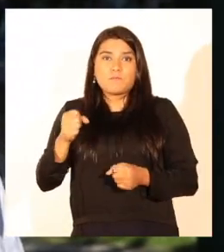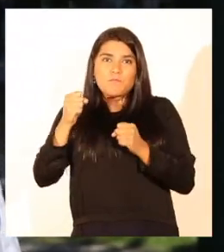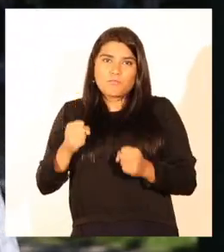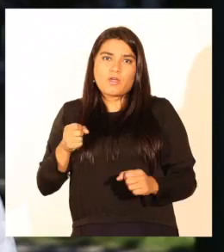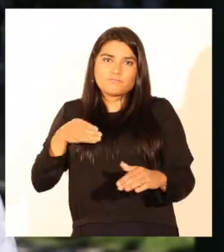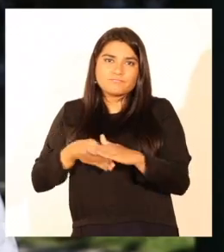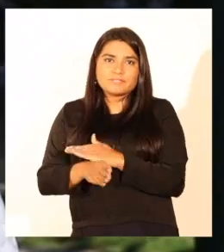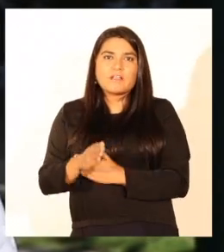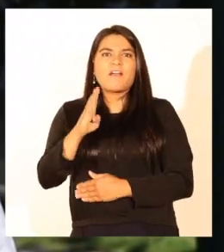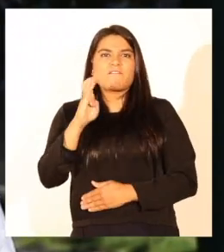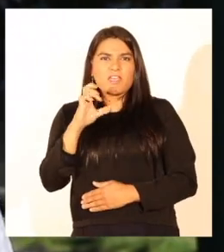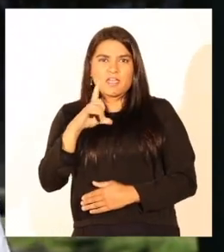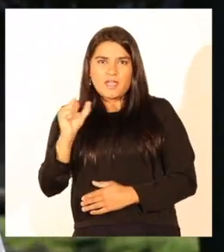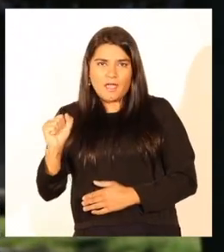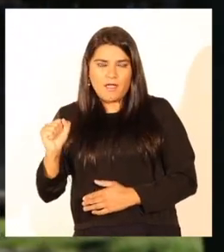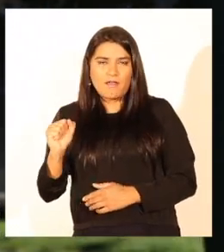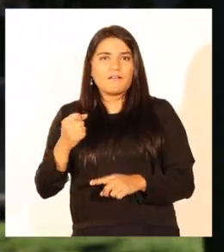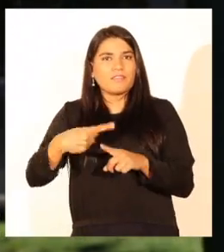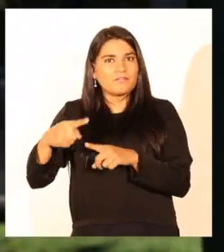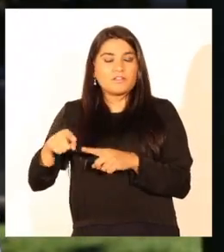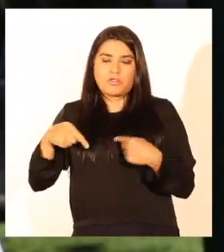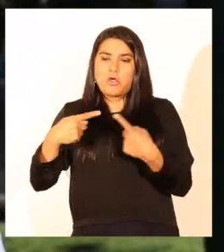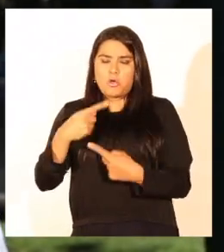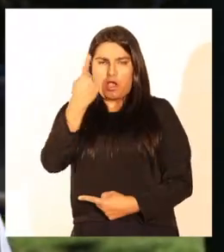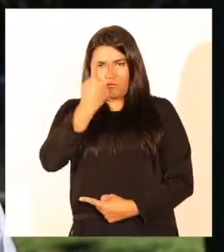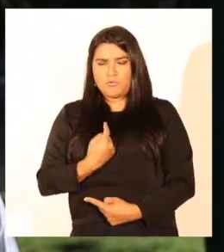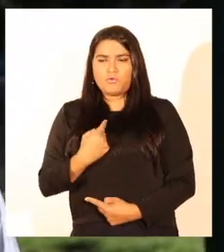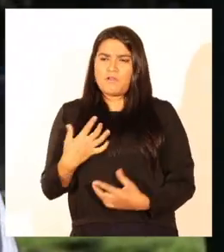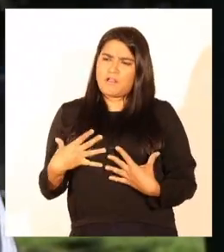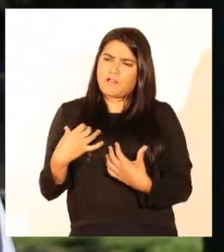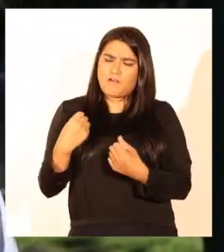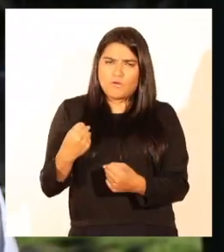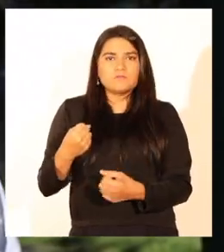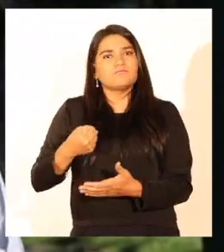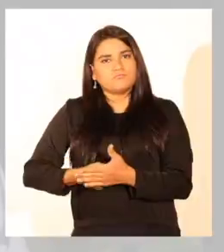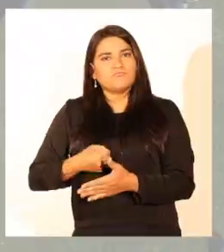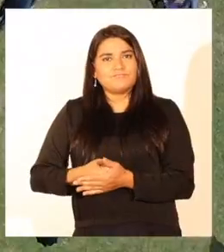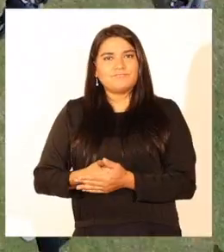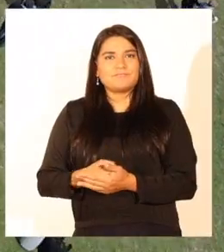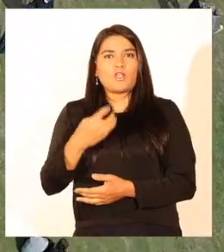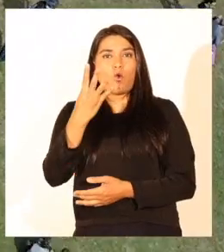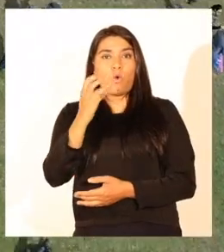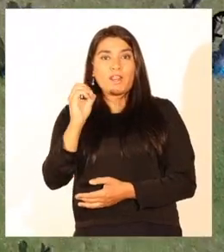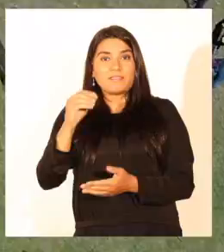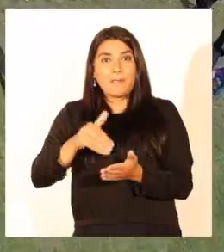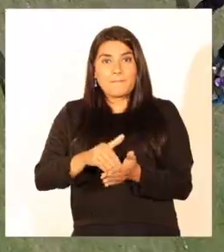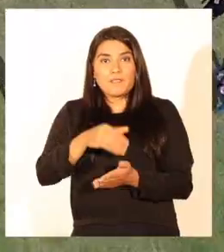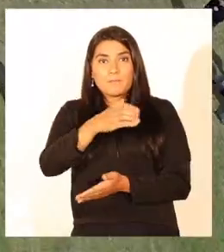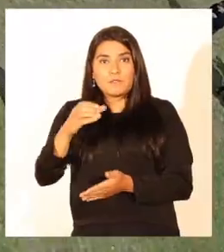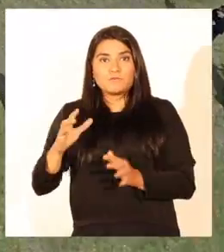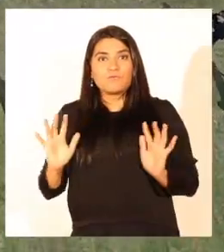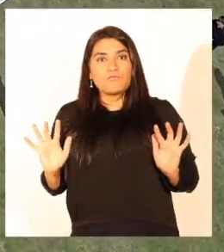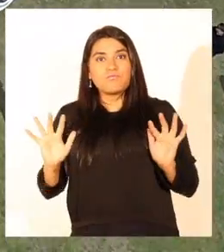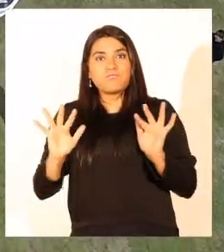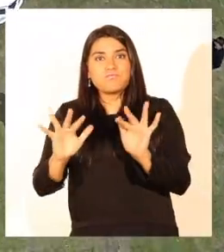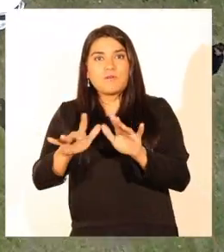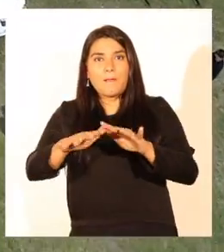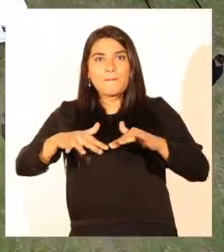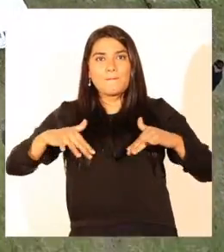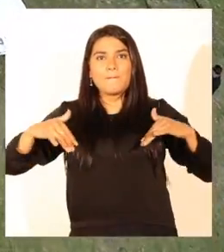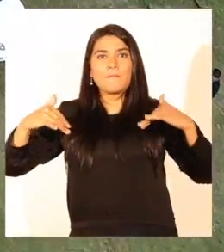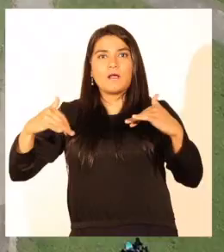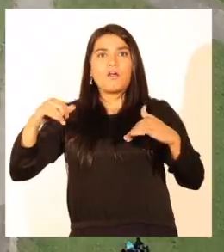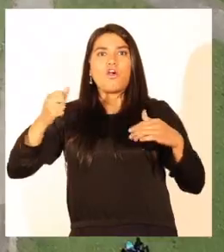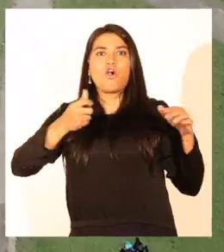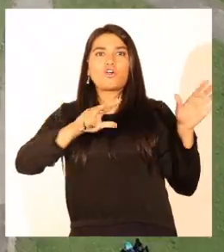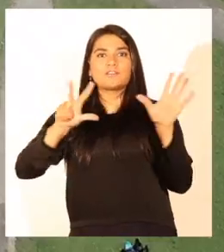posibilidades como las becas, todo depende de uno del esfuerzo que le ponga. 40.000 personas asistieron al Parque Laguna Grande